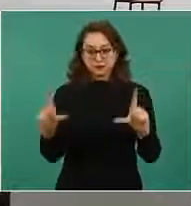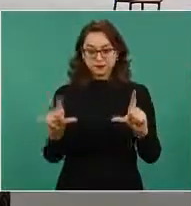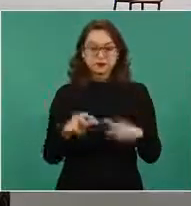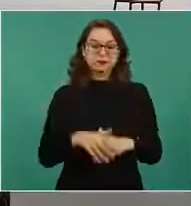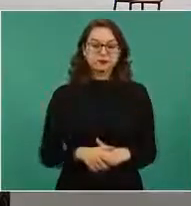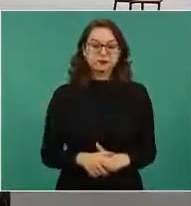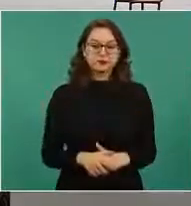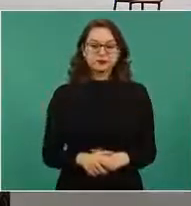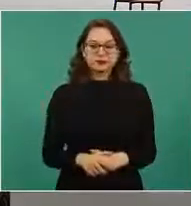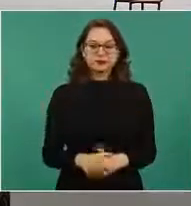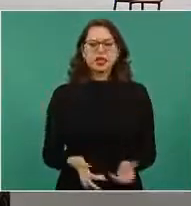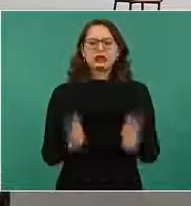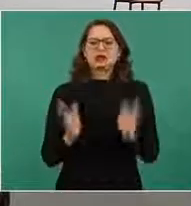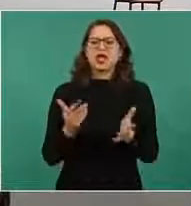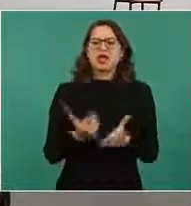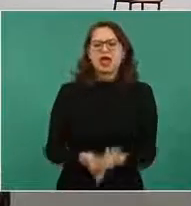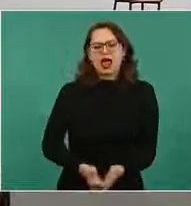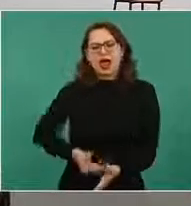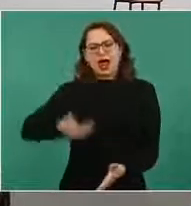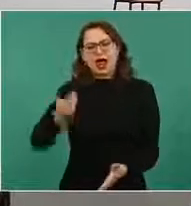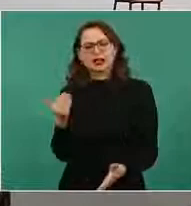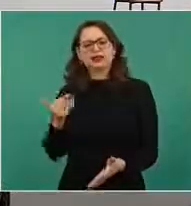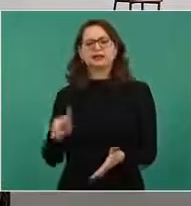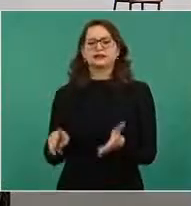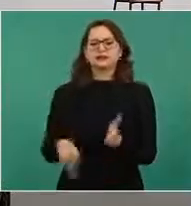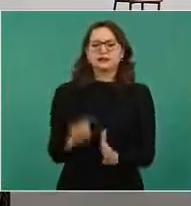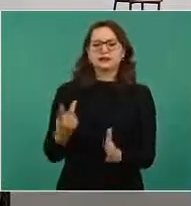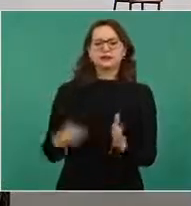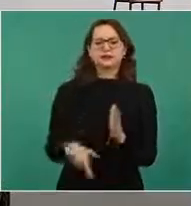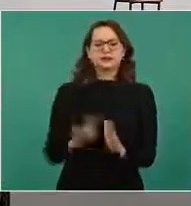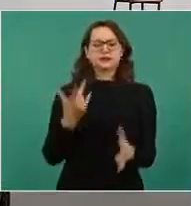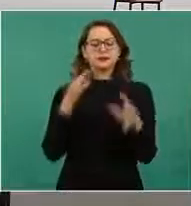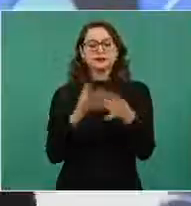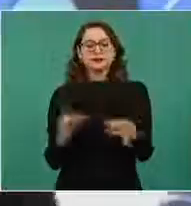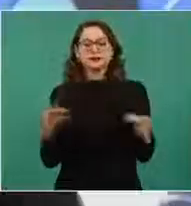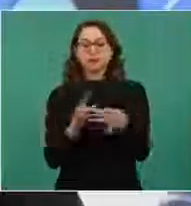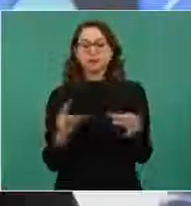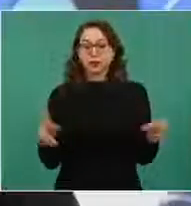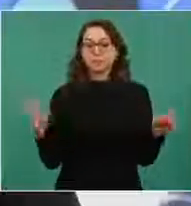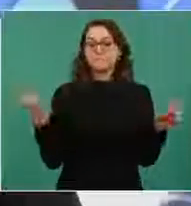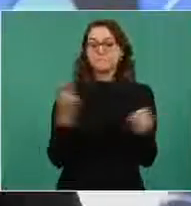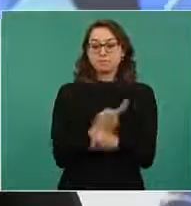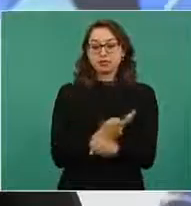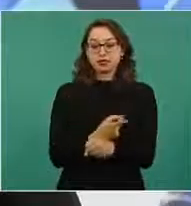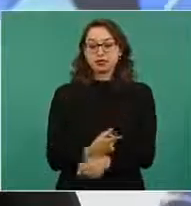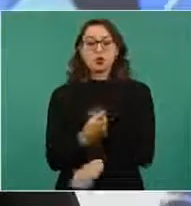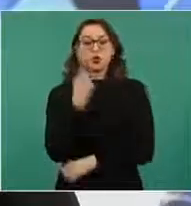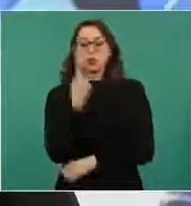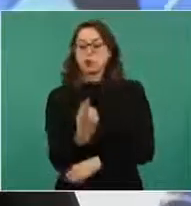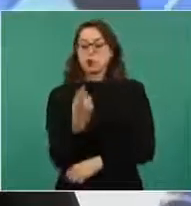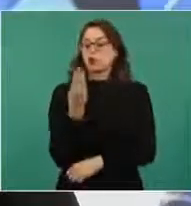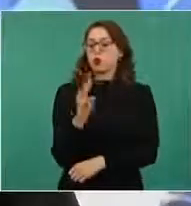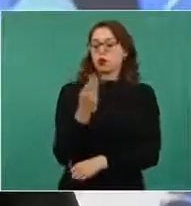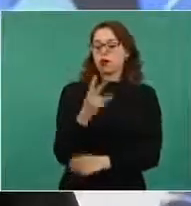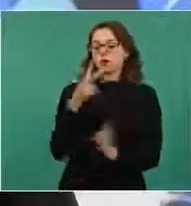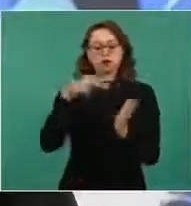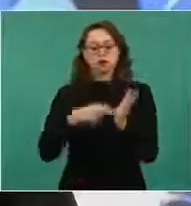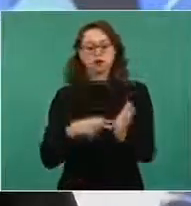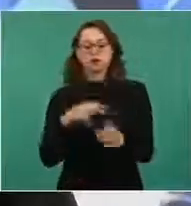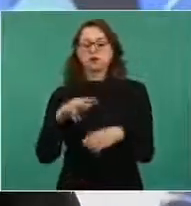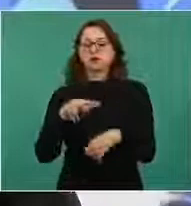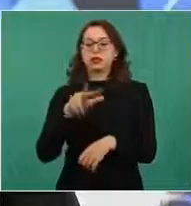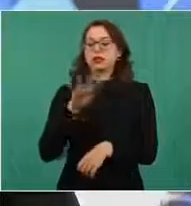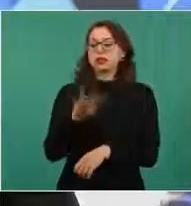anteriores ocasiones, a partir de la reforma laboral que se publicó el primero de mayo de 2019,